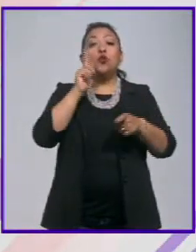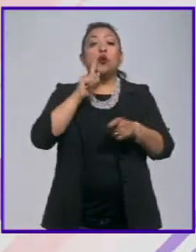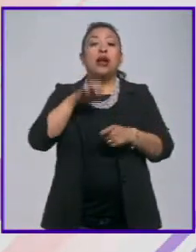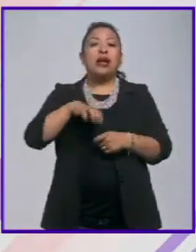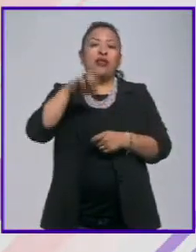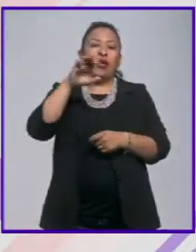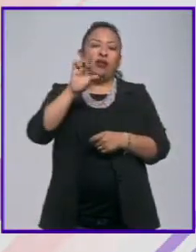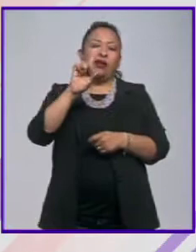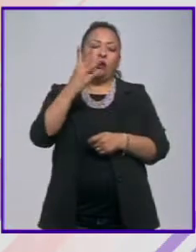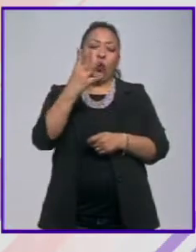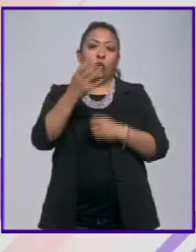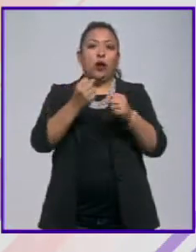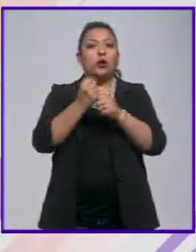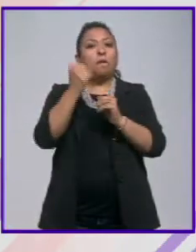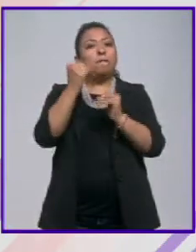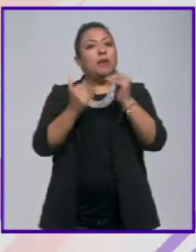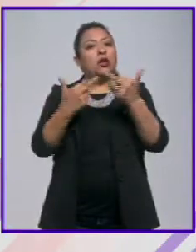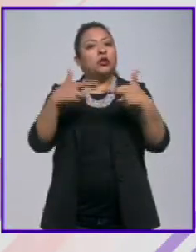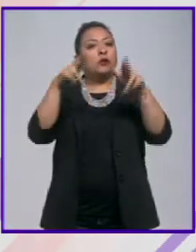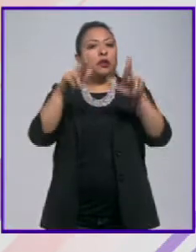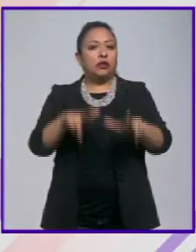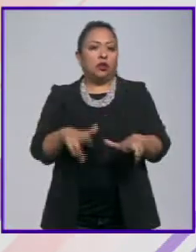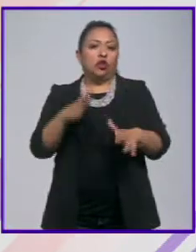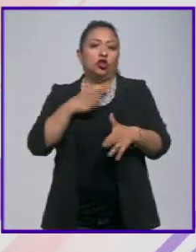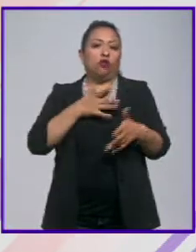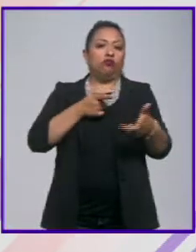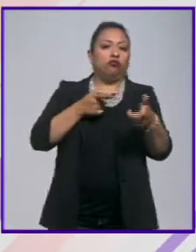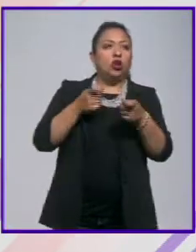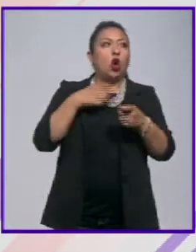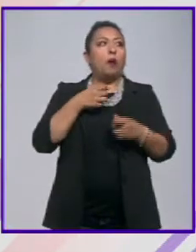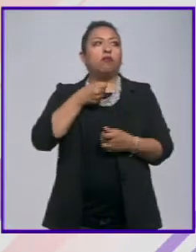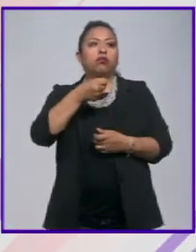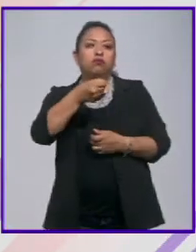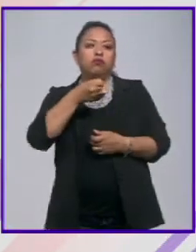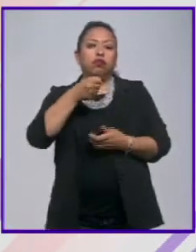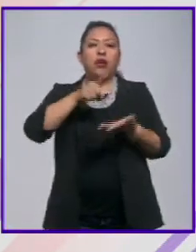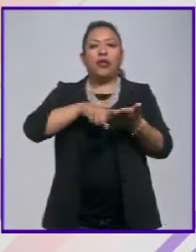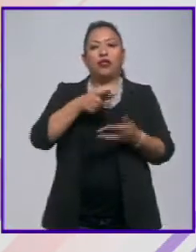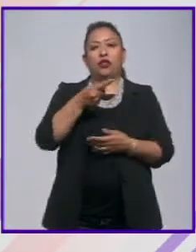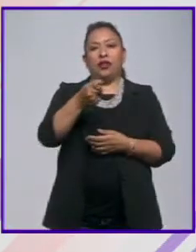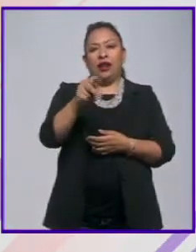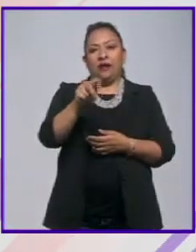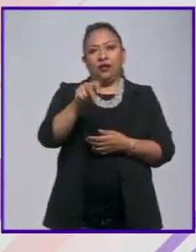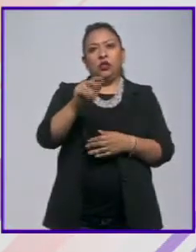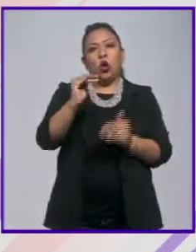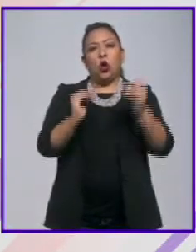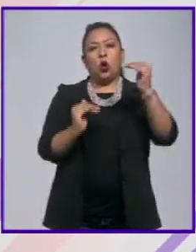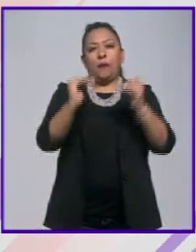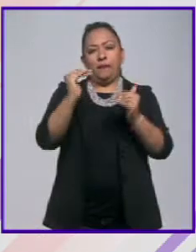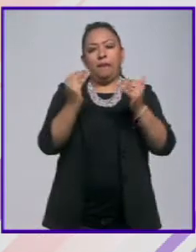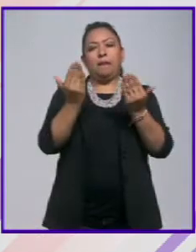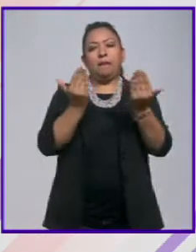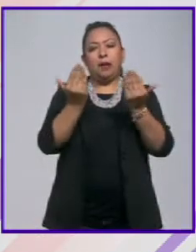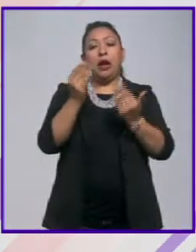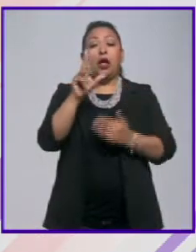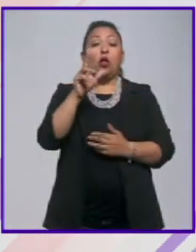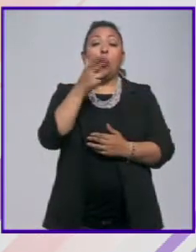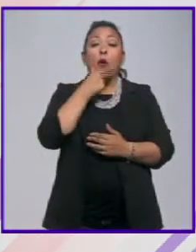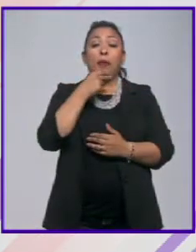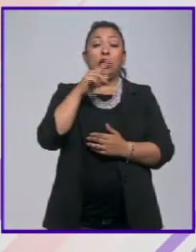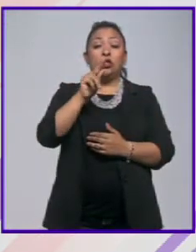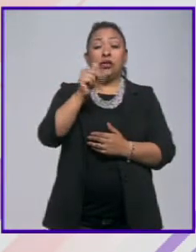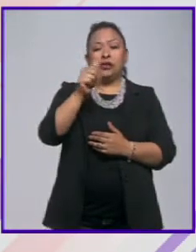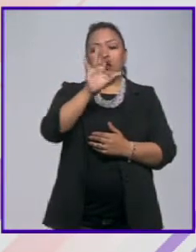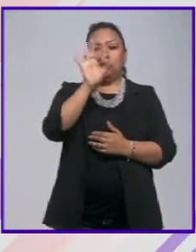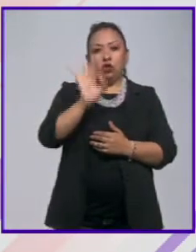34 años tienen mucha menor representación como conductoras o presentadoras de televisión que los hombres. 86% de las